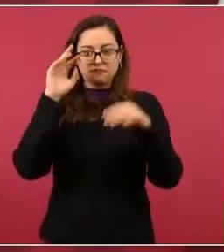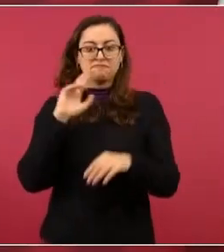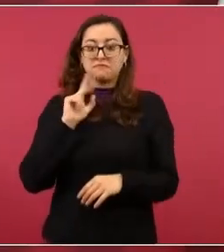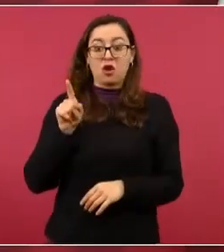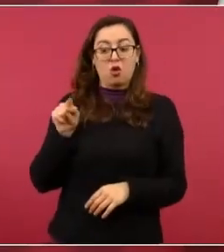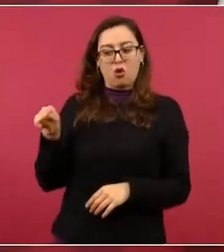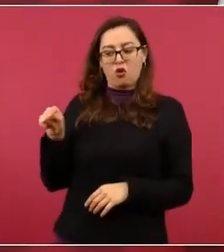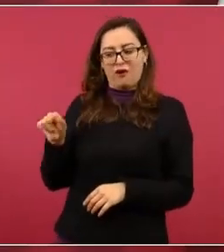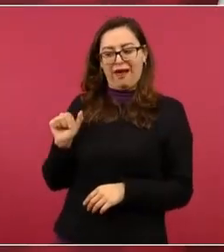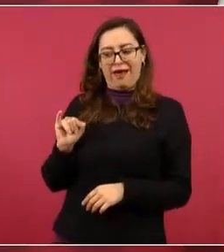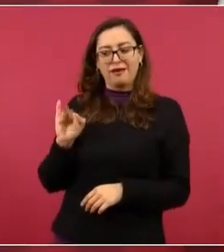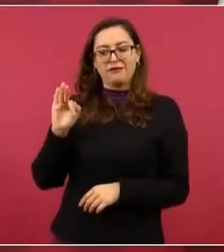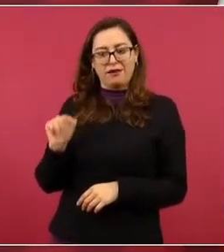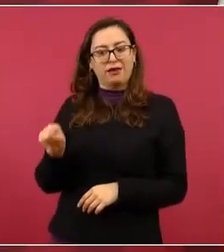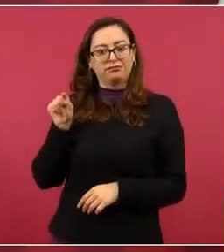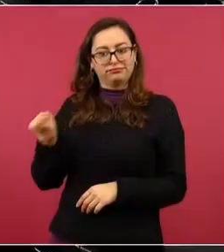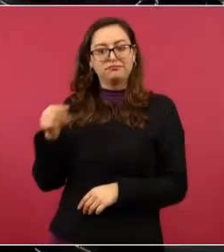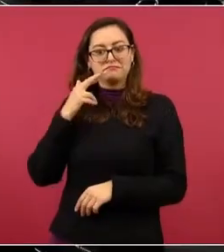¿Cuándo serían los días?